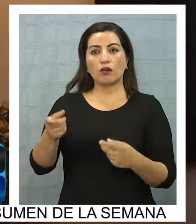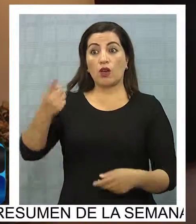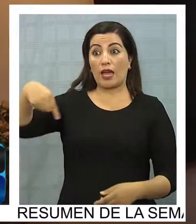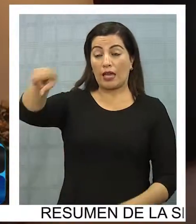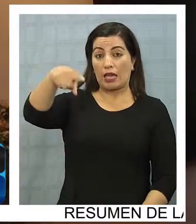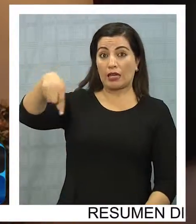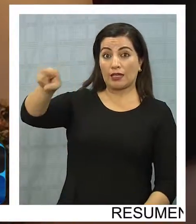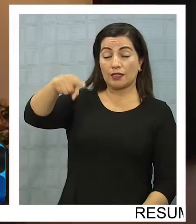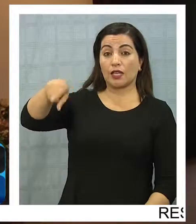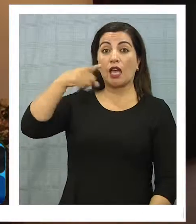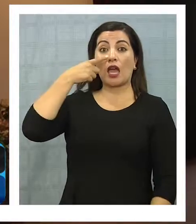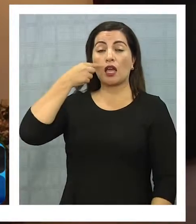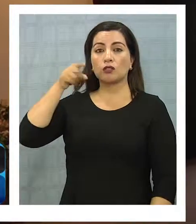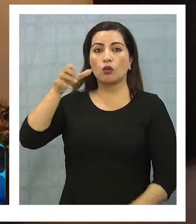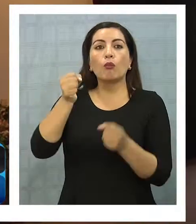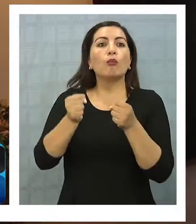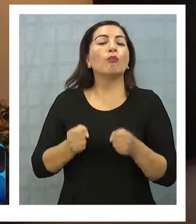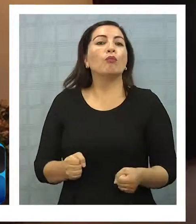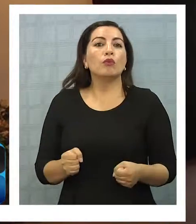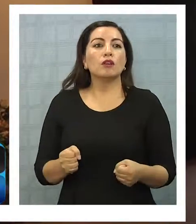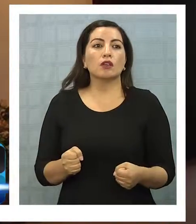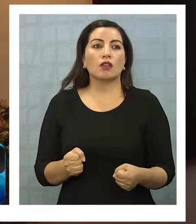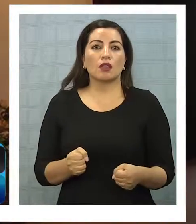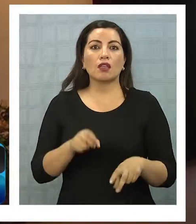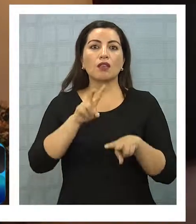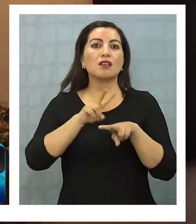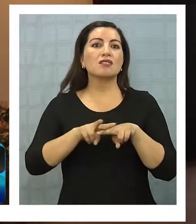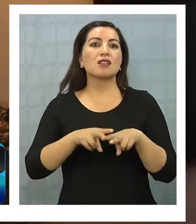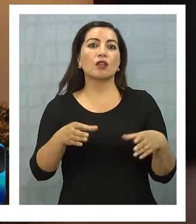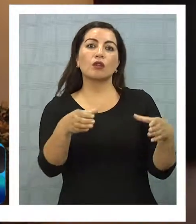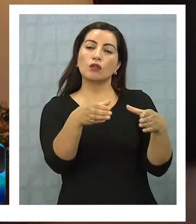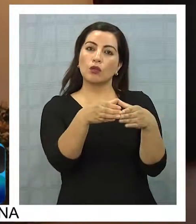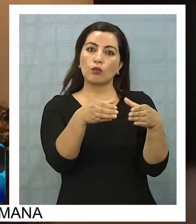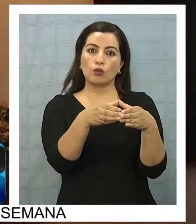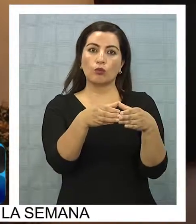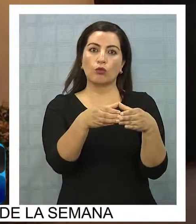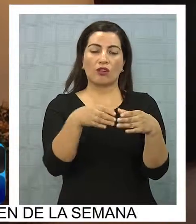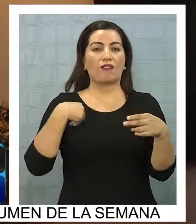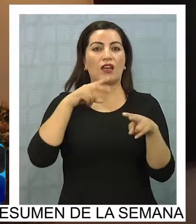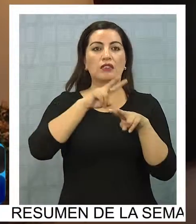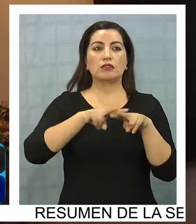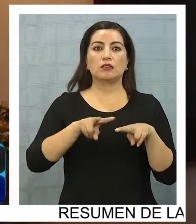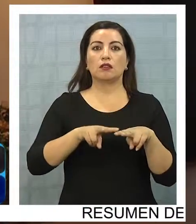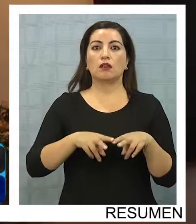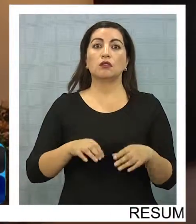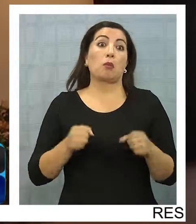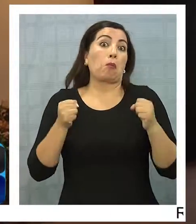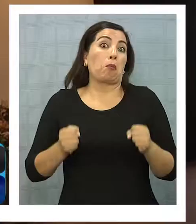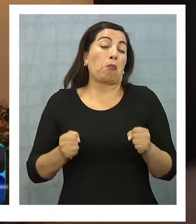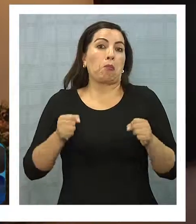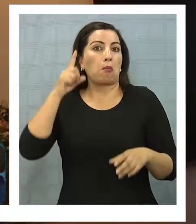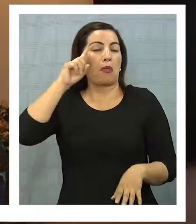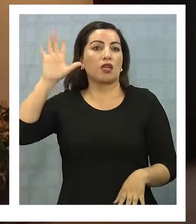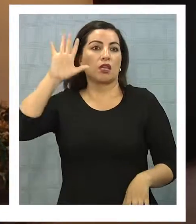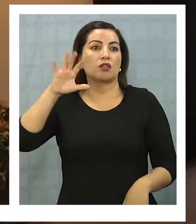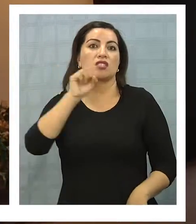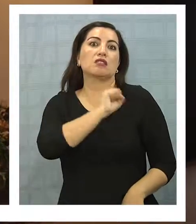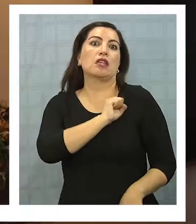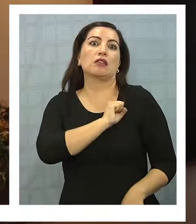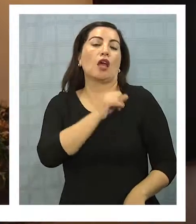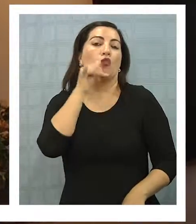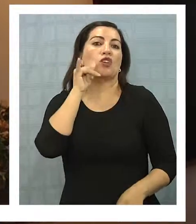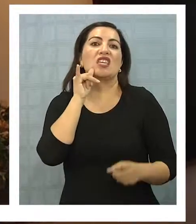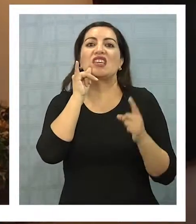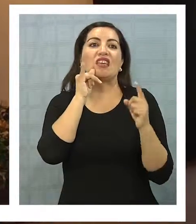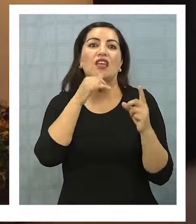los que pueden y determinan quiénes son los equipos que lo van a componer. Puede ser de Santiago, puede ser de